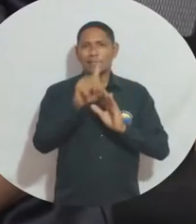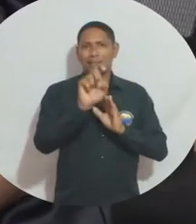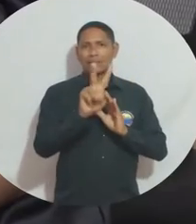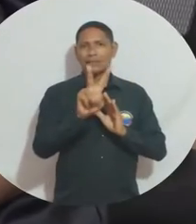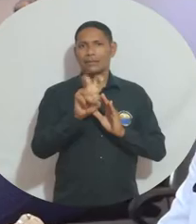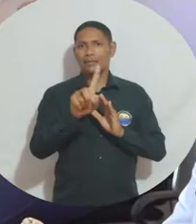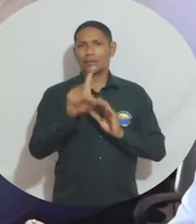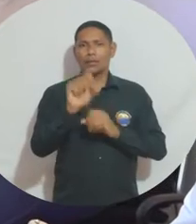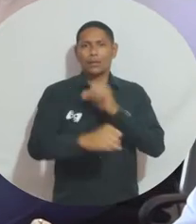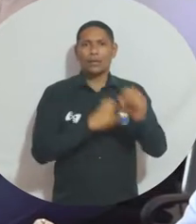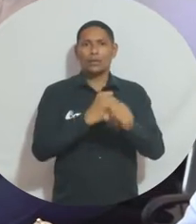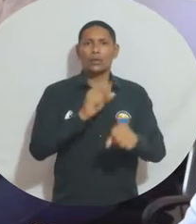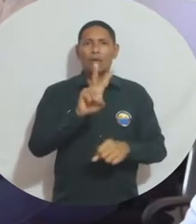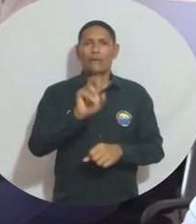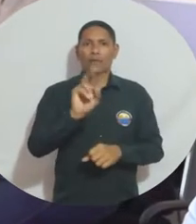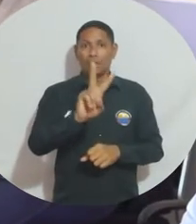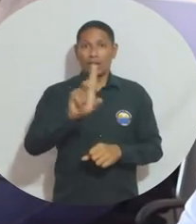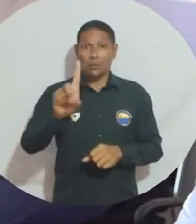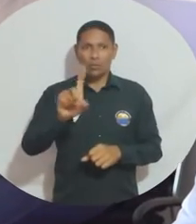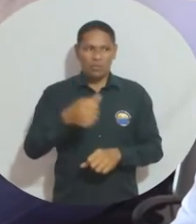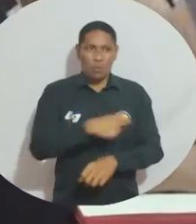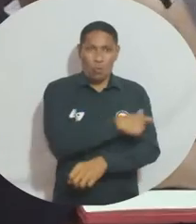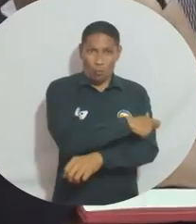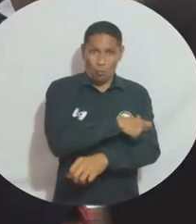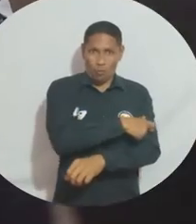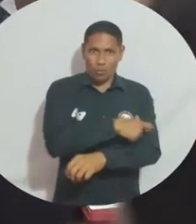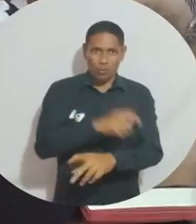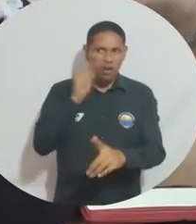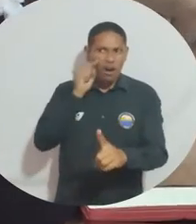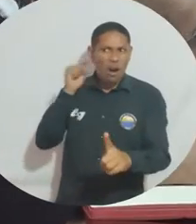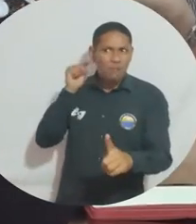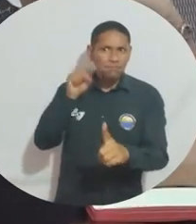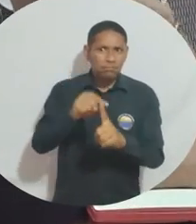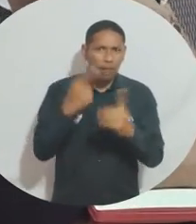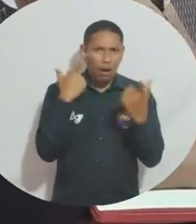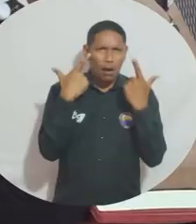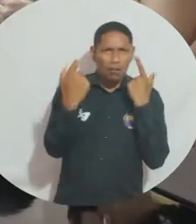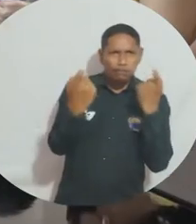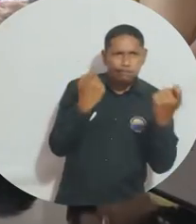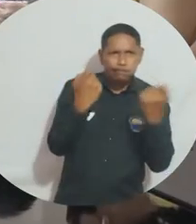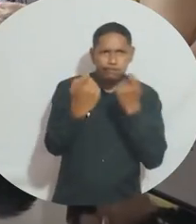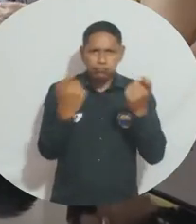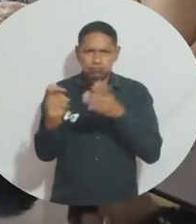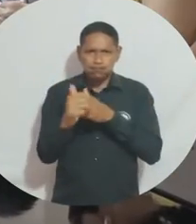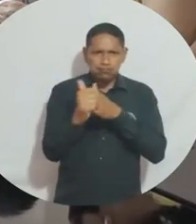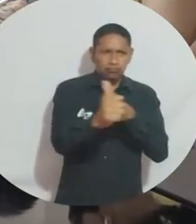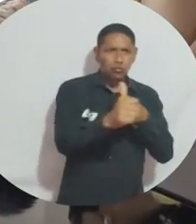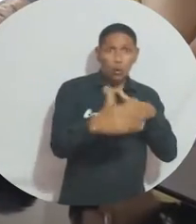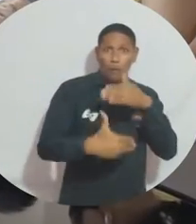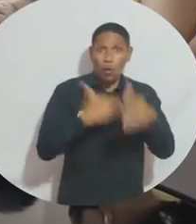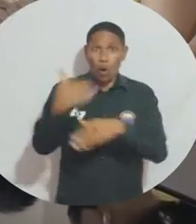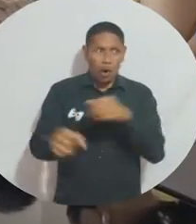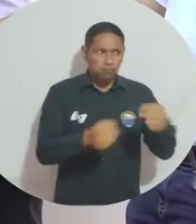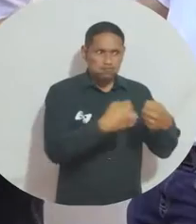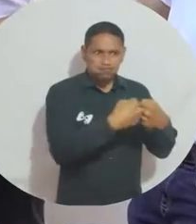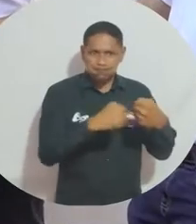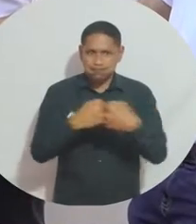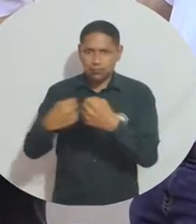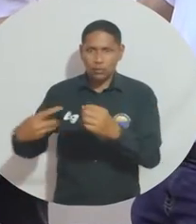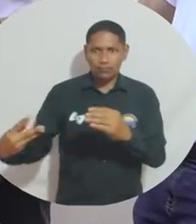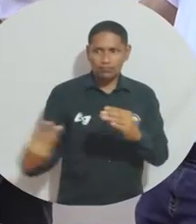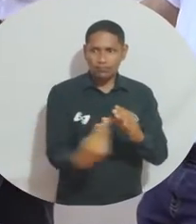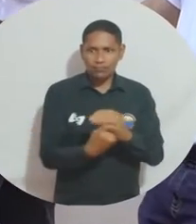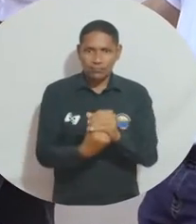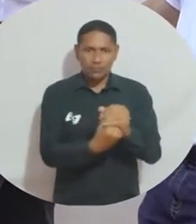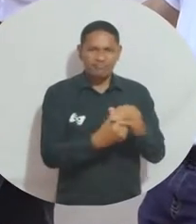Rectoral 671 del 2021, fue creado el Comité que tiene como objetivo direccionar, concretar y articular procesos de